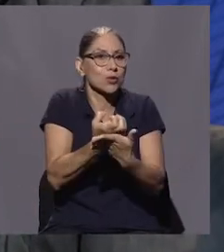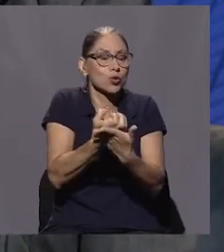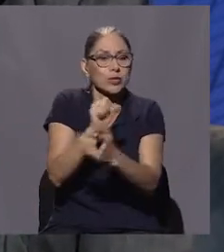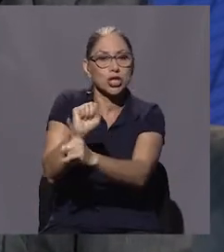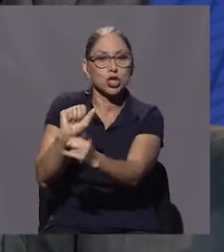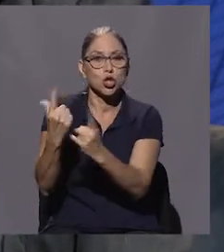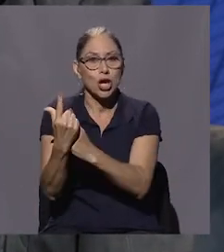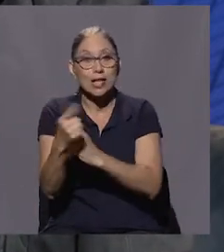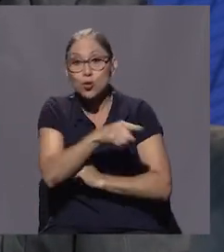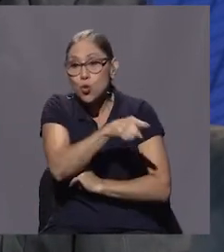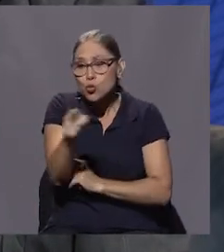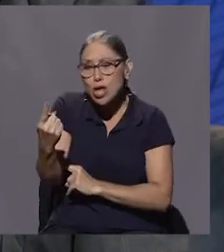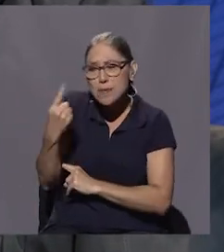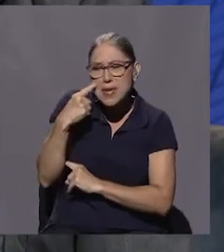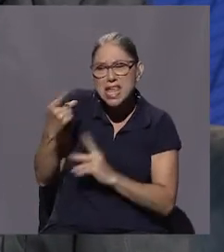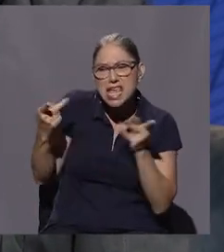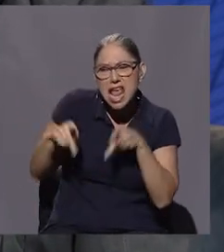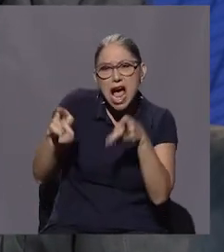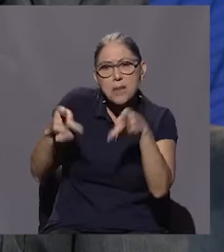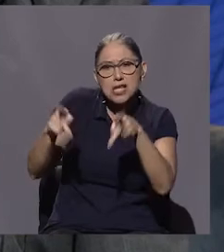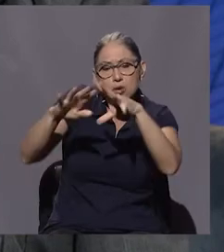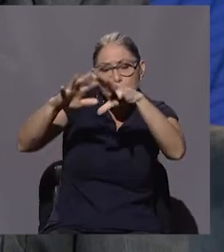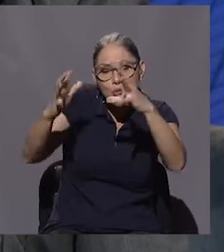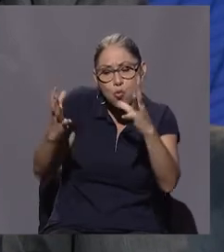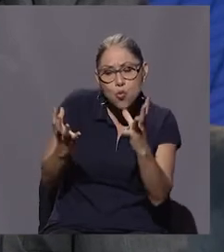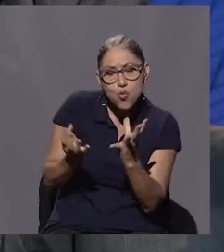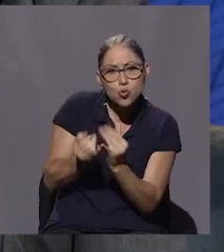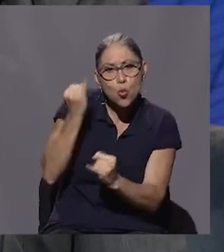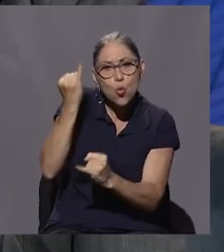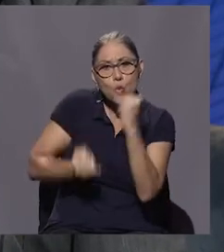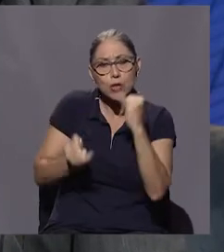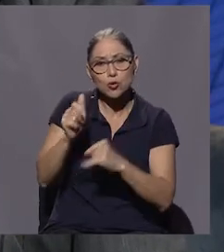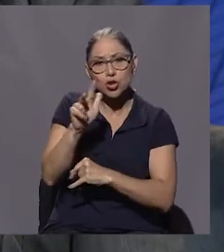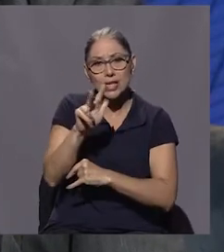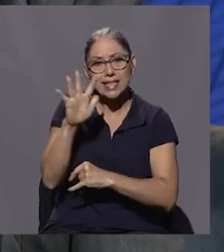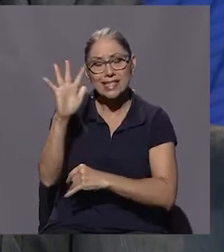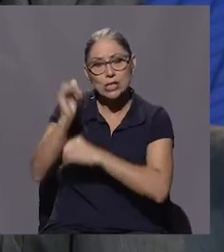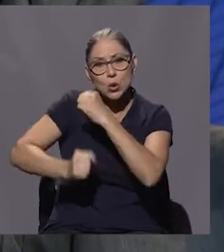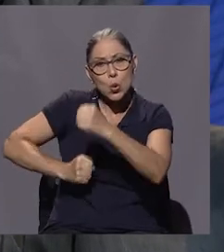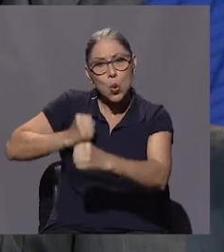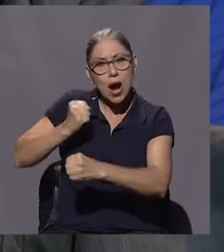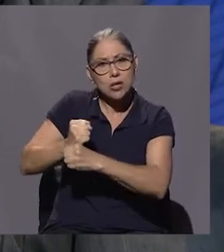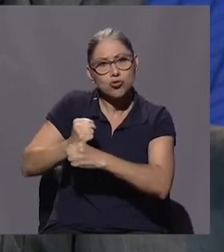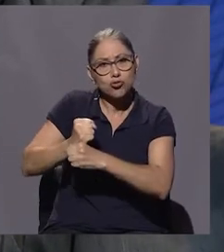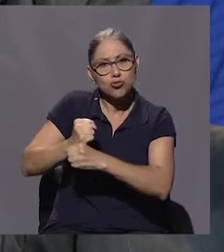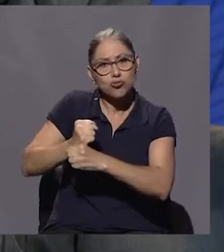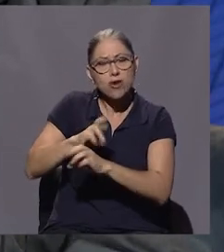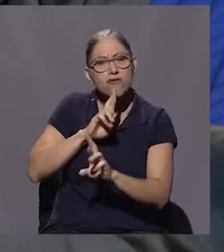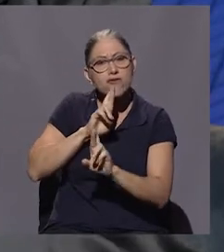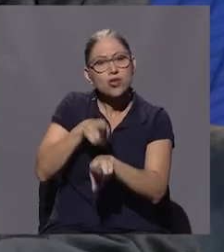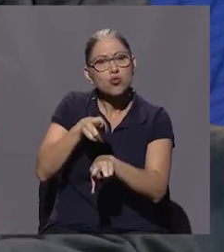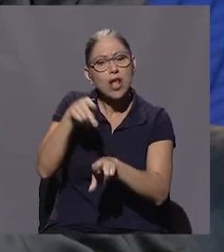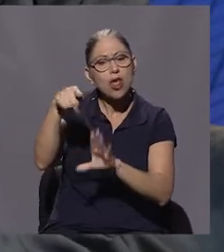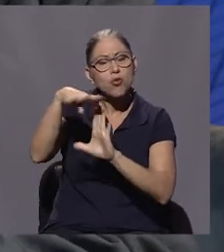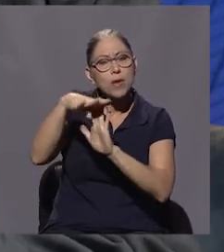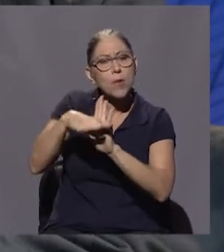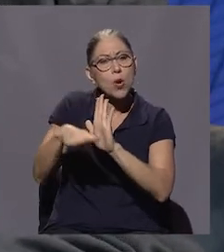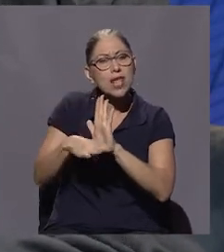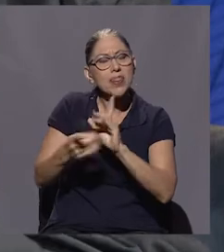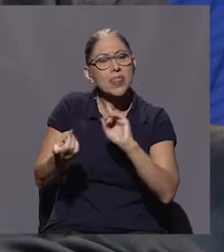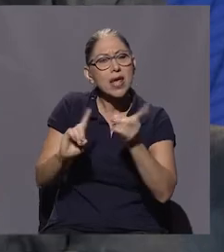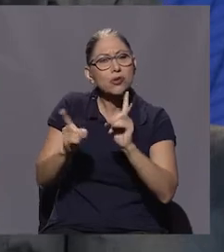analiza el mundo en los últimos 35 años, ¿cuál ha sido el resultado de esas políticas? Las tanto